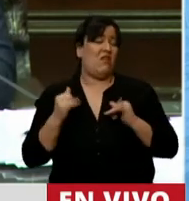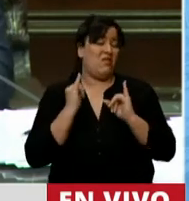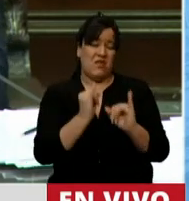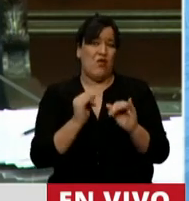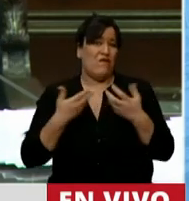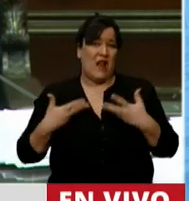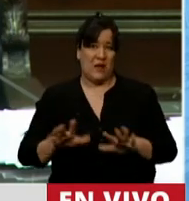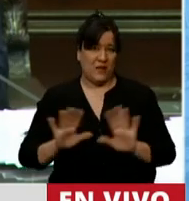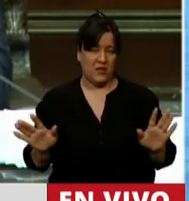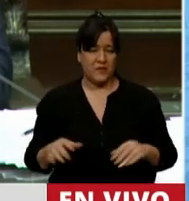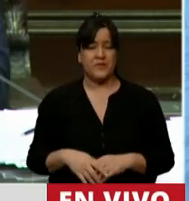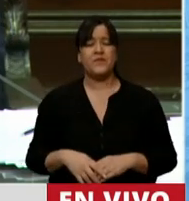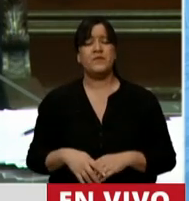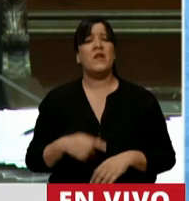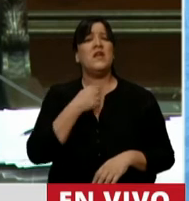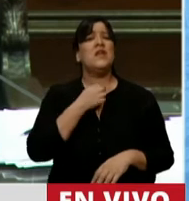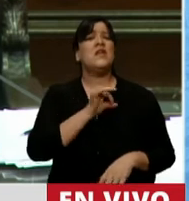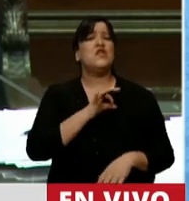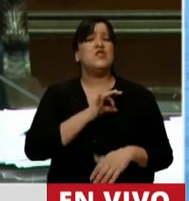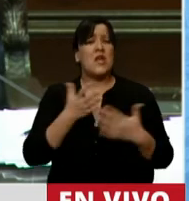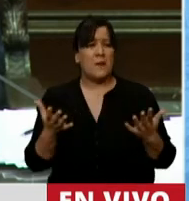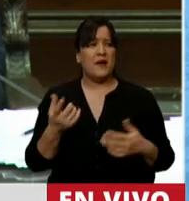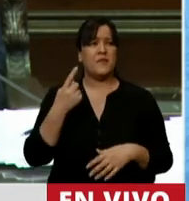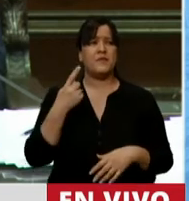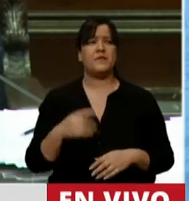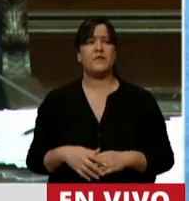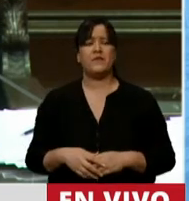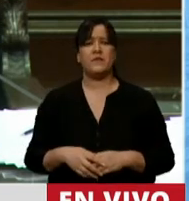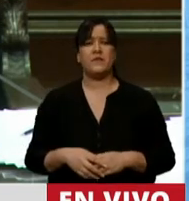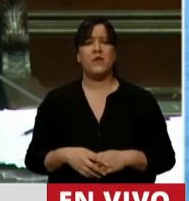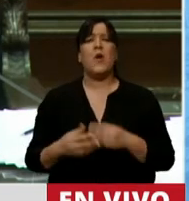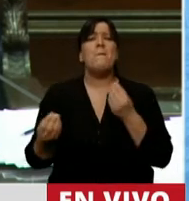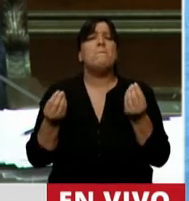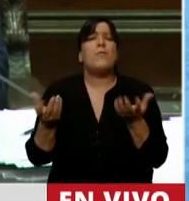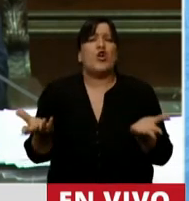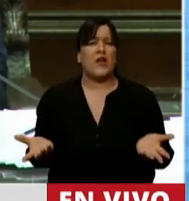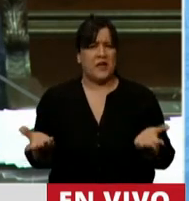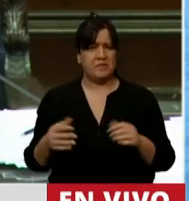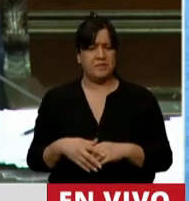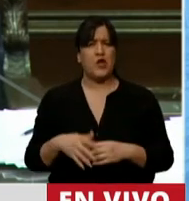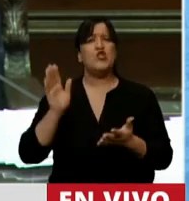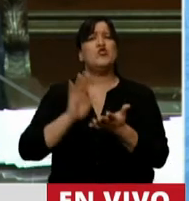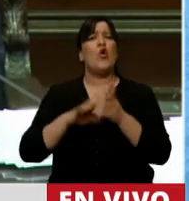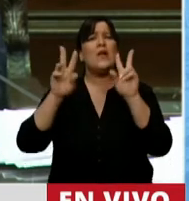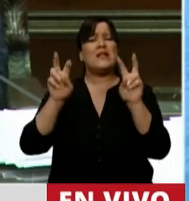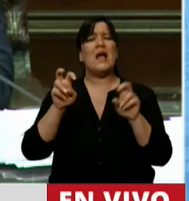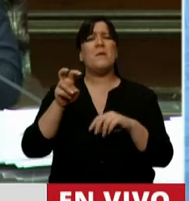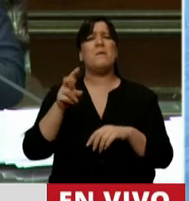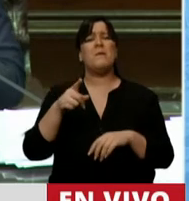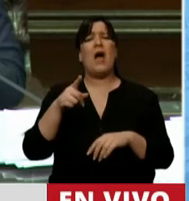Quiero saber específicamente por qué las previsiones que van